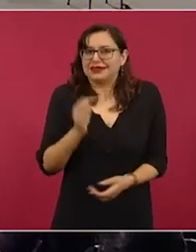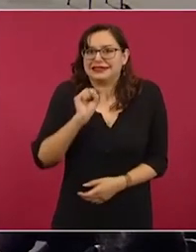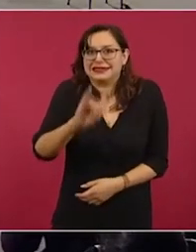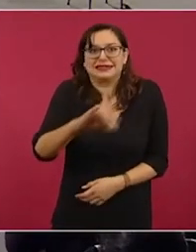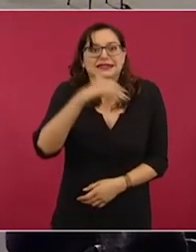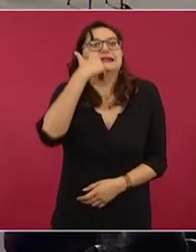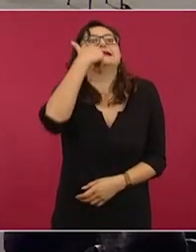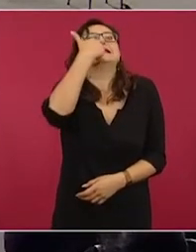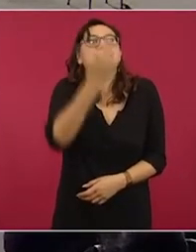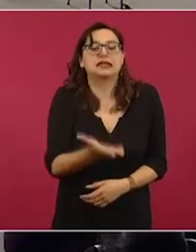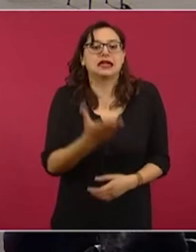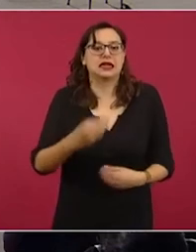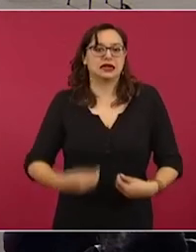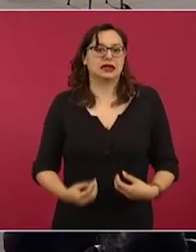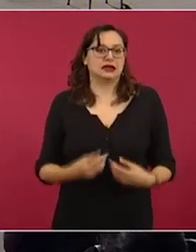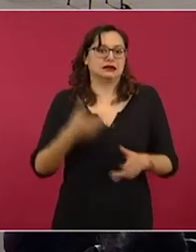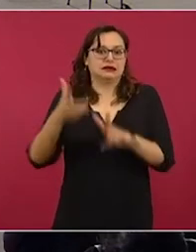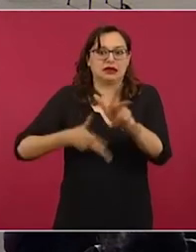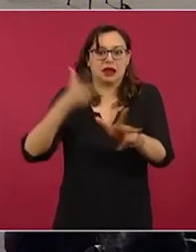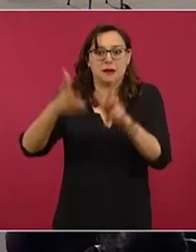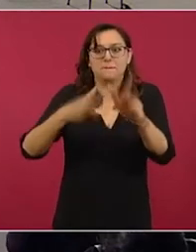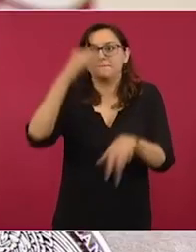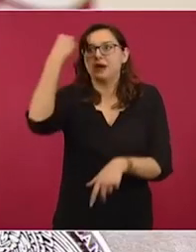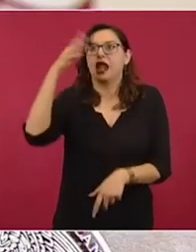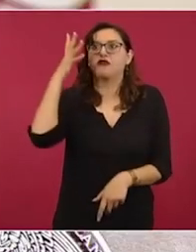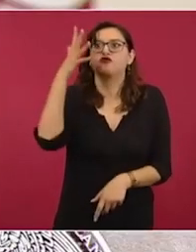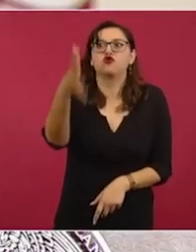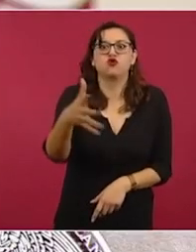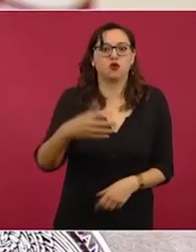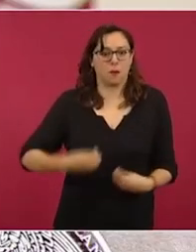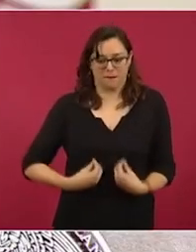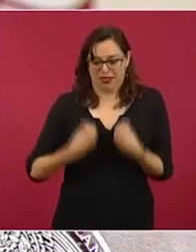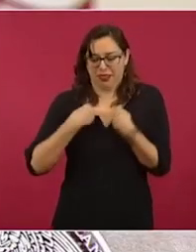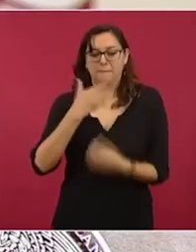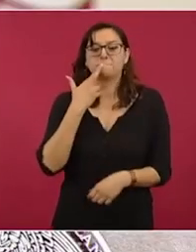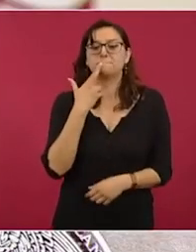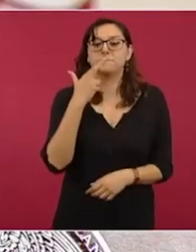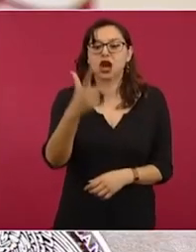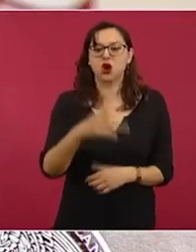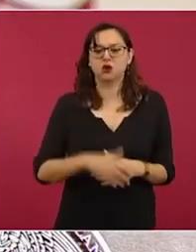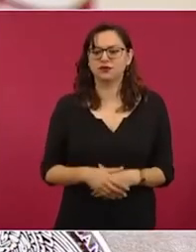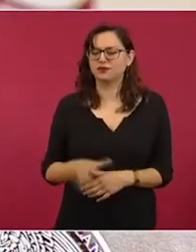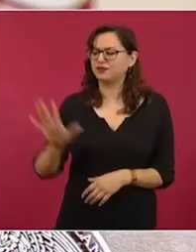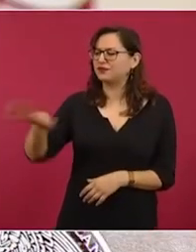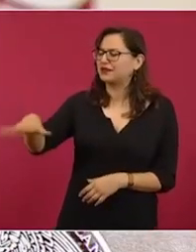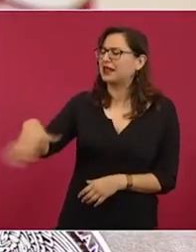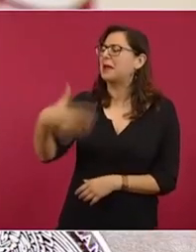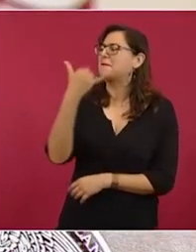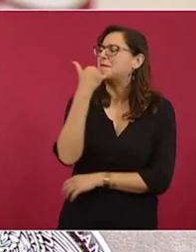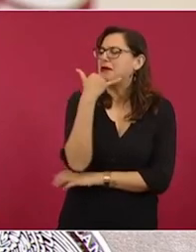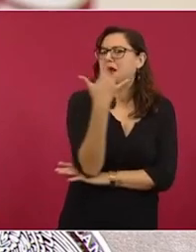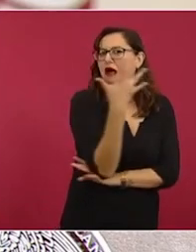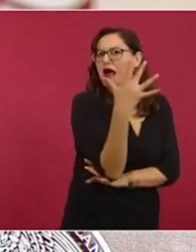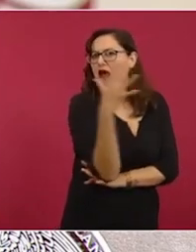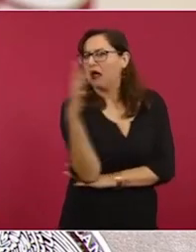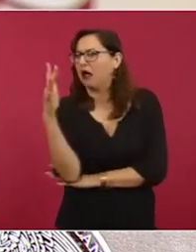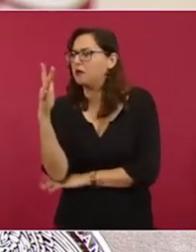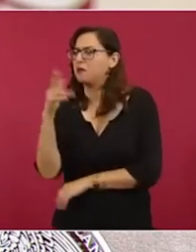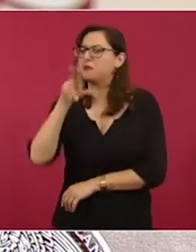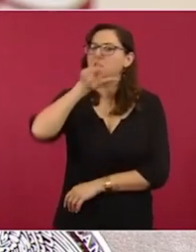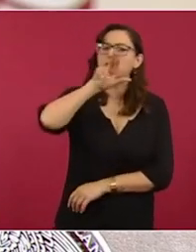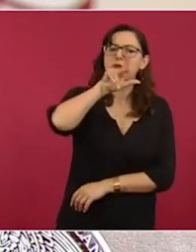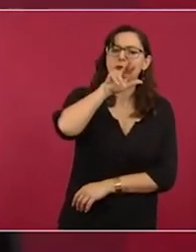bienestar y felicidad. Si es verdad que les preocupa el medio ambiente y las selvas,